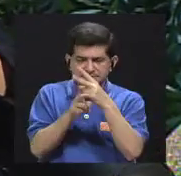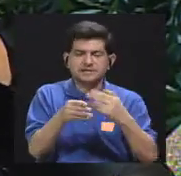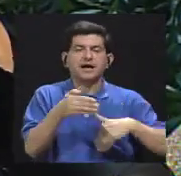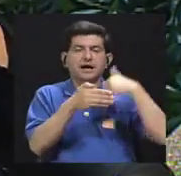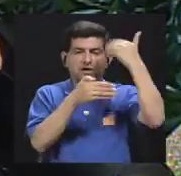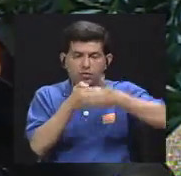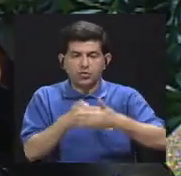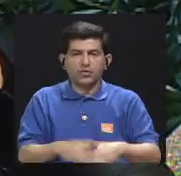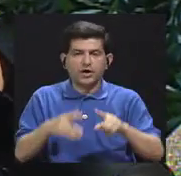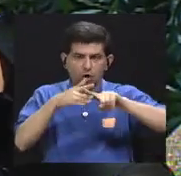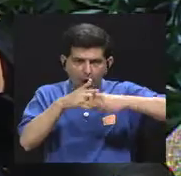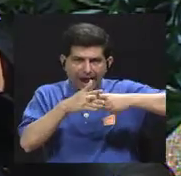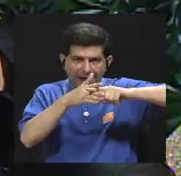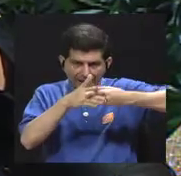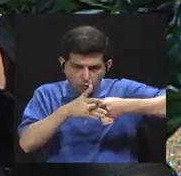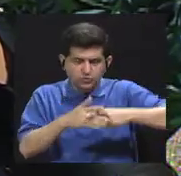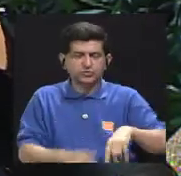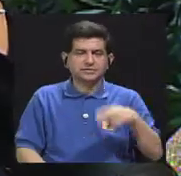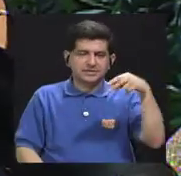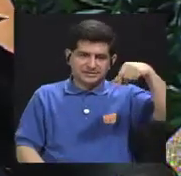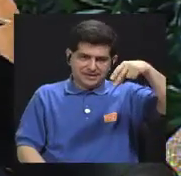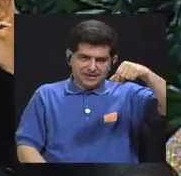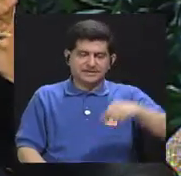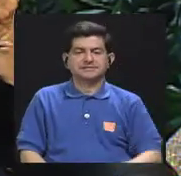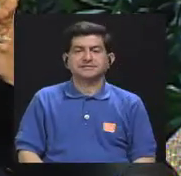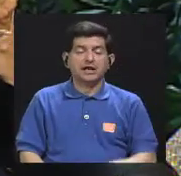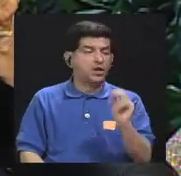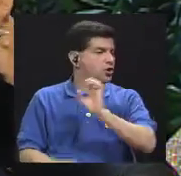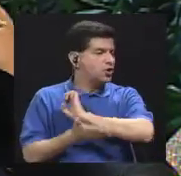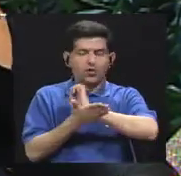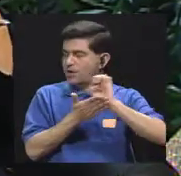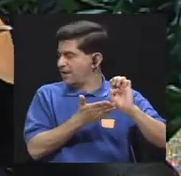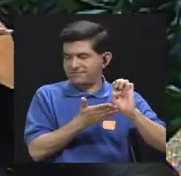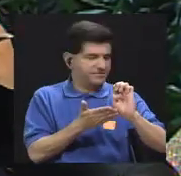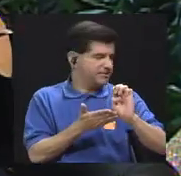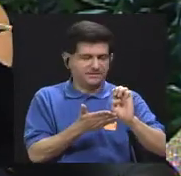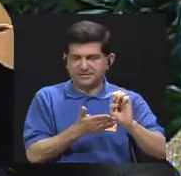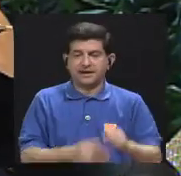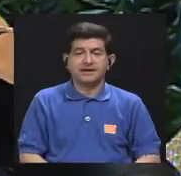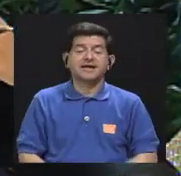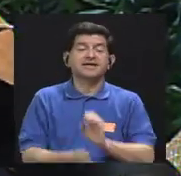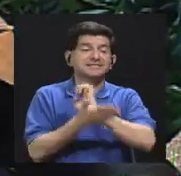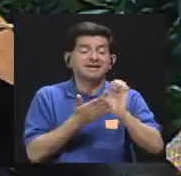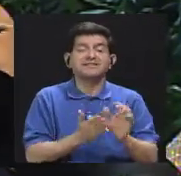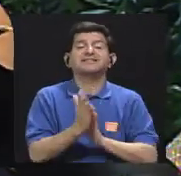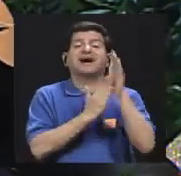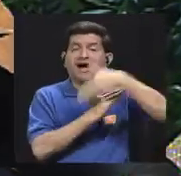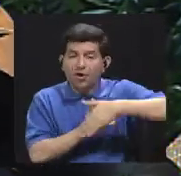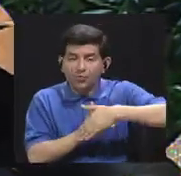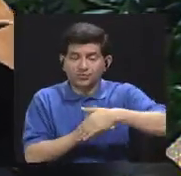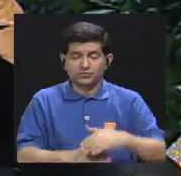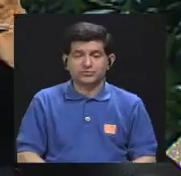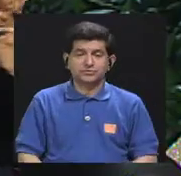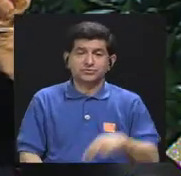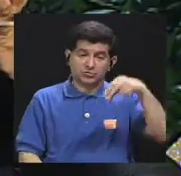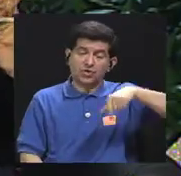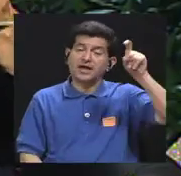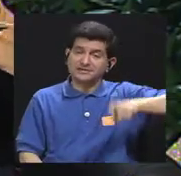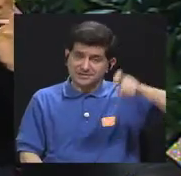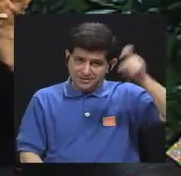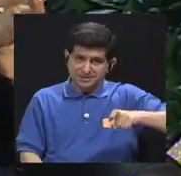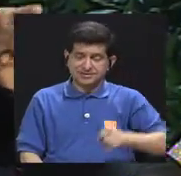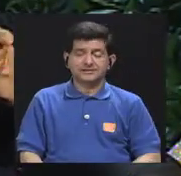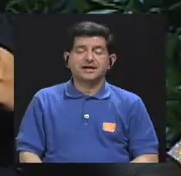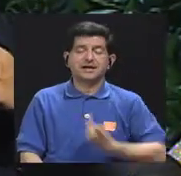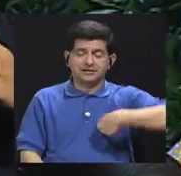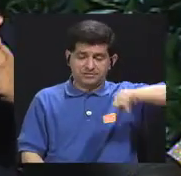posteriormente hacer ajustes en la sal no es evitar la sal es evitar el exceso porque la sal hay que consumirla